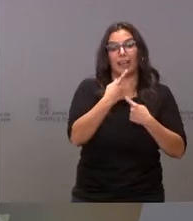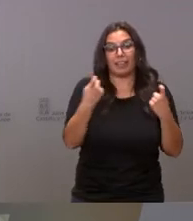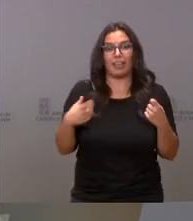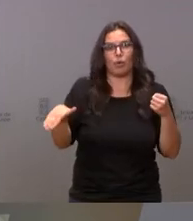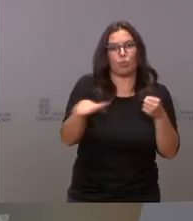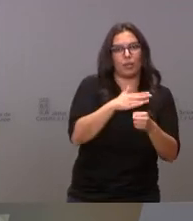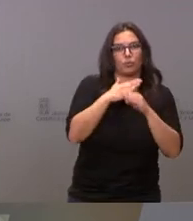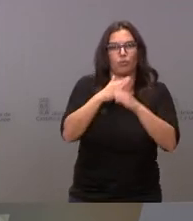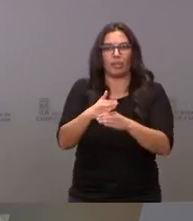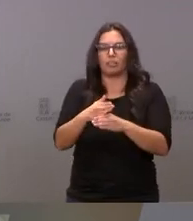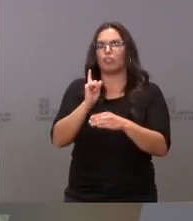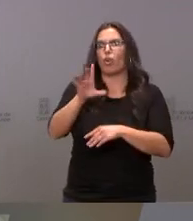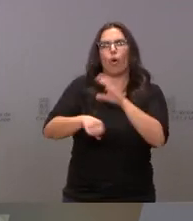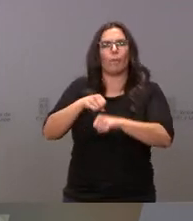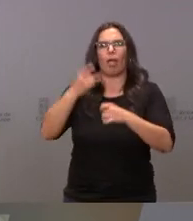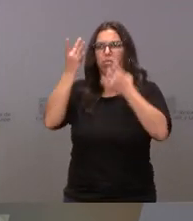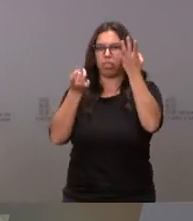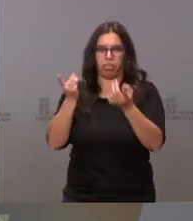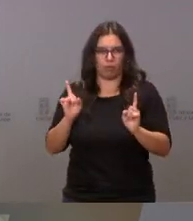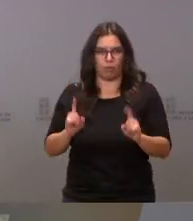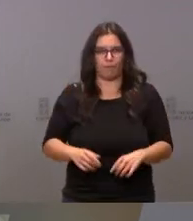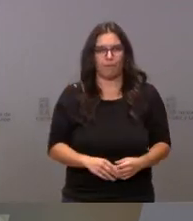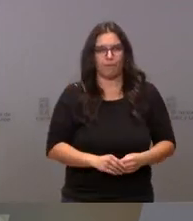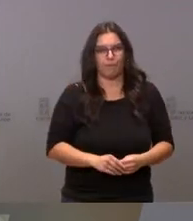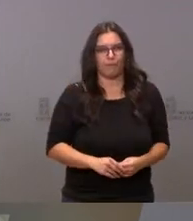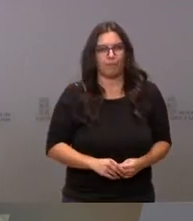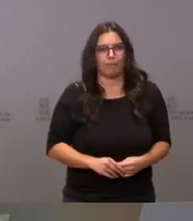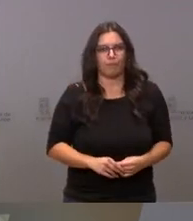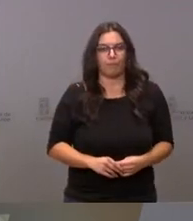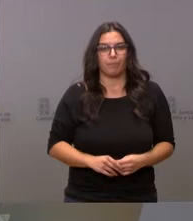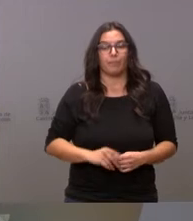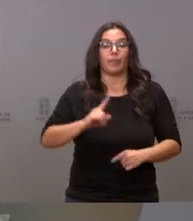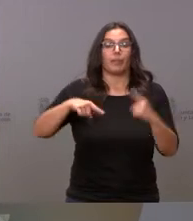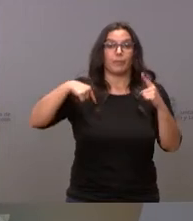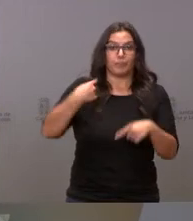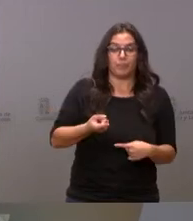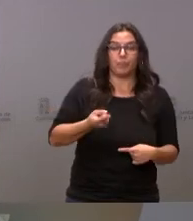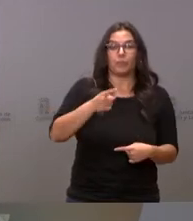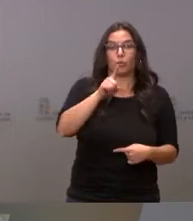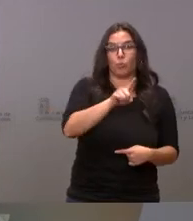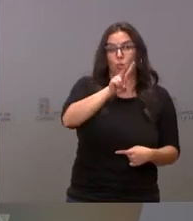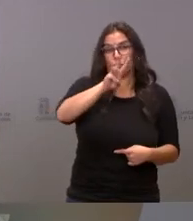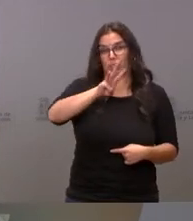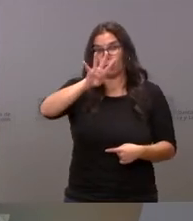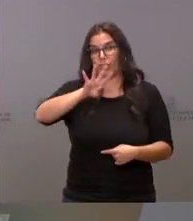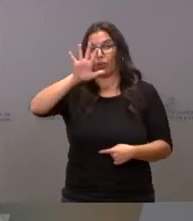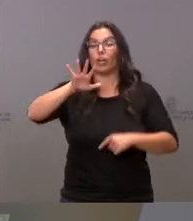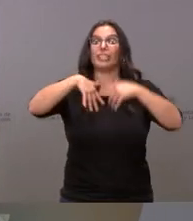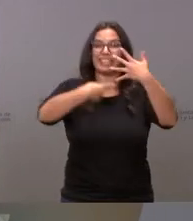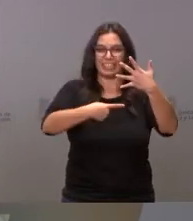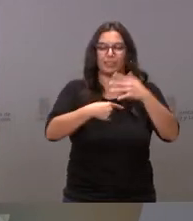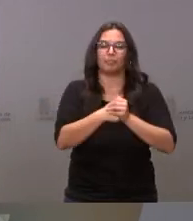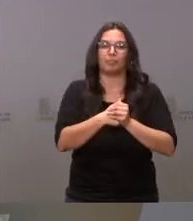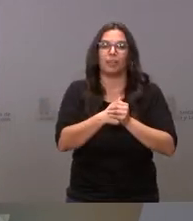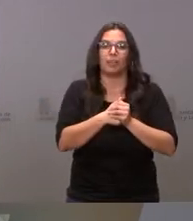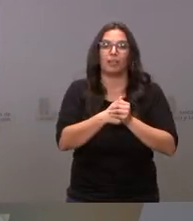a la mera posesión. En el lugar siguiente, uno, dos, tres, cuatro, cinco. En el sexto lugar, favorecer